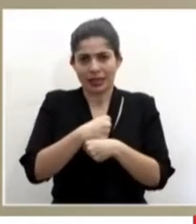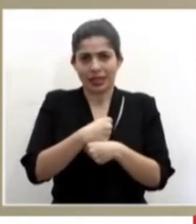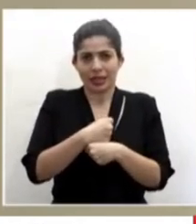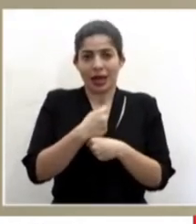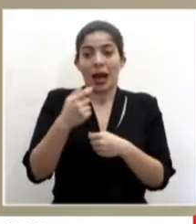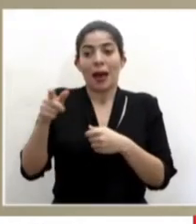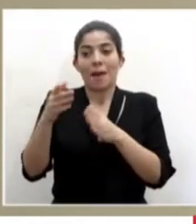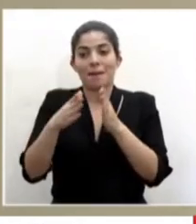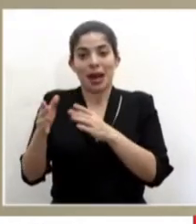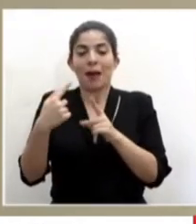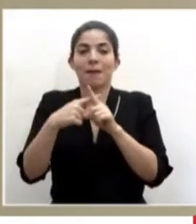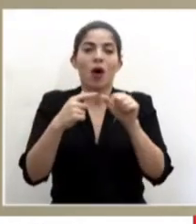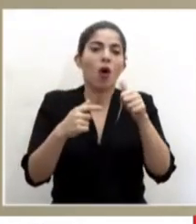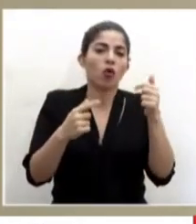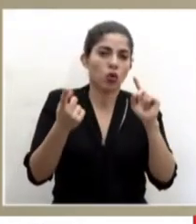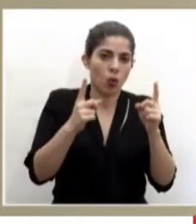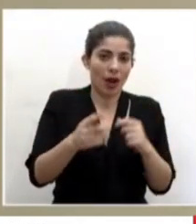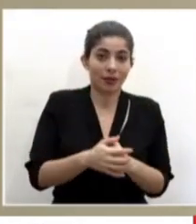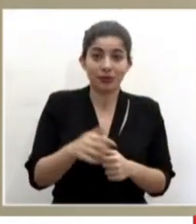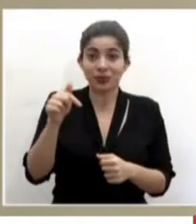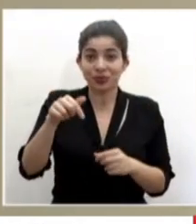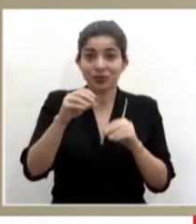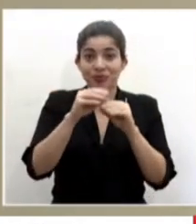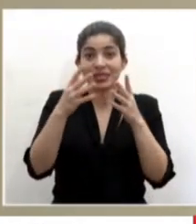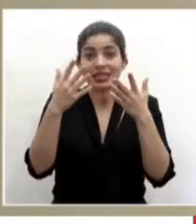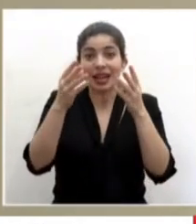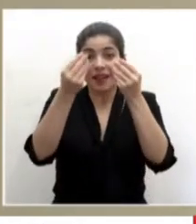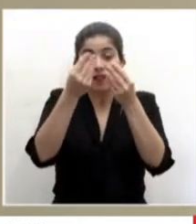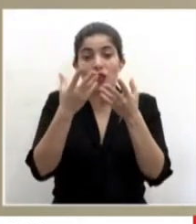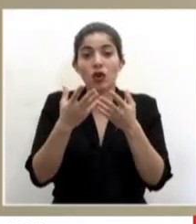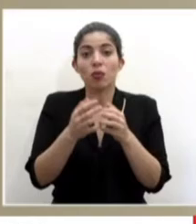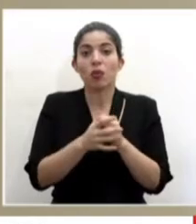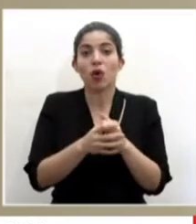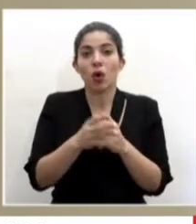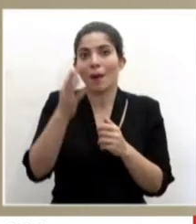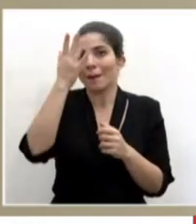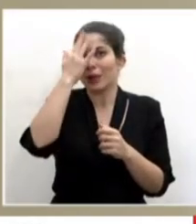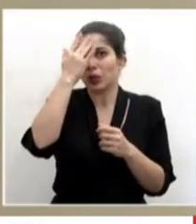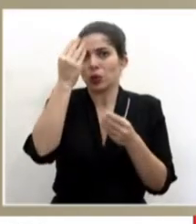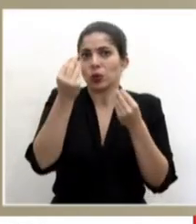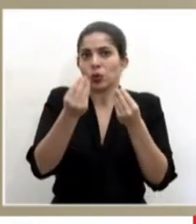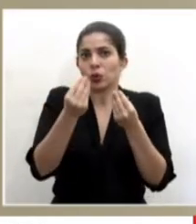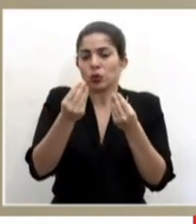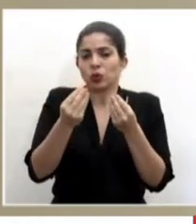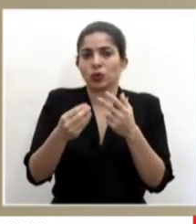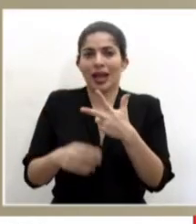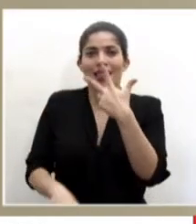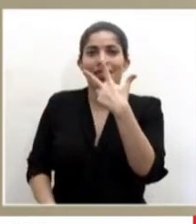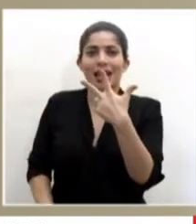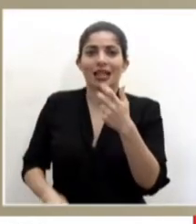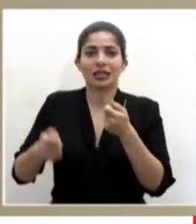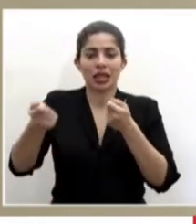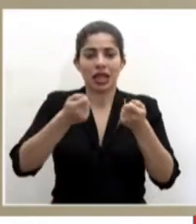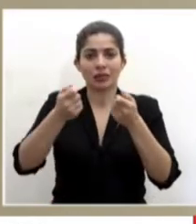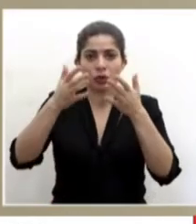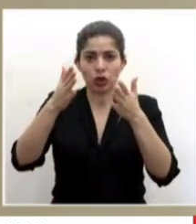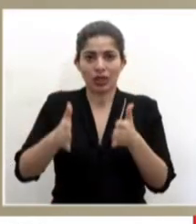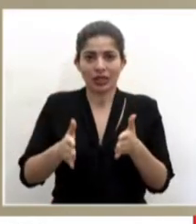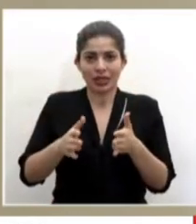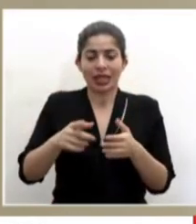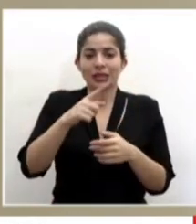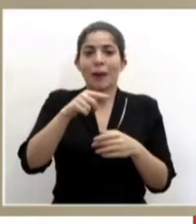ese plan. Esta mañana se nos informó el caso que nos preocupa muchísimo de tres transportistas de